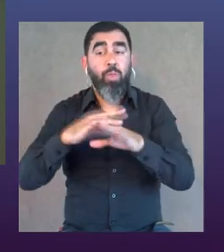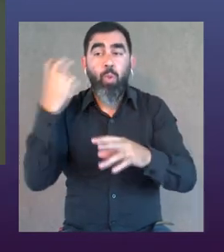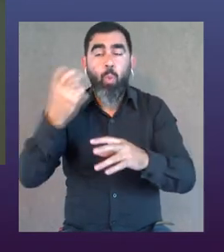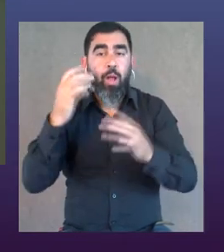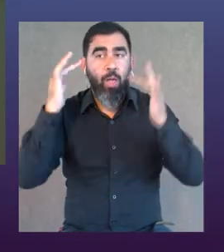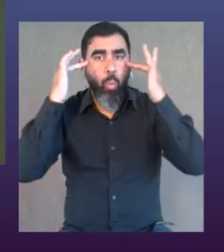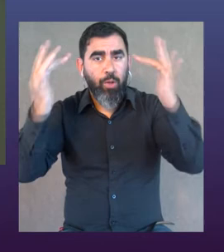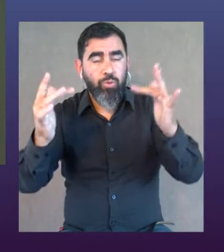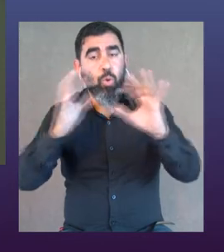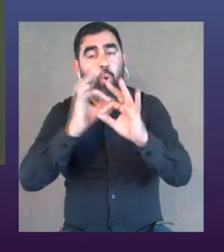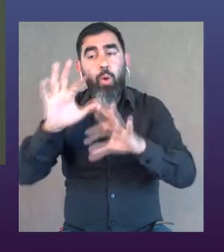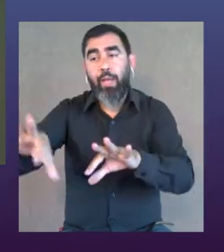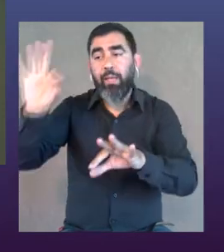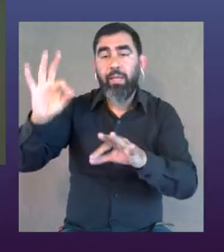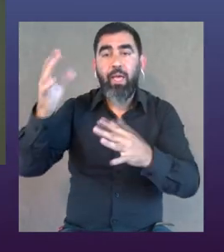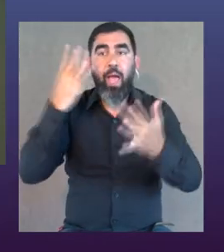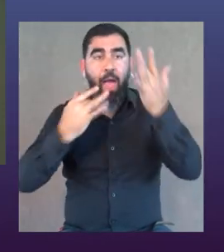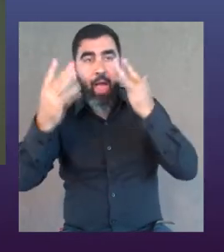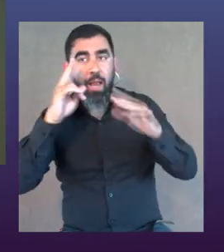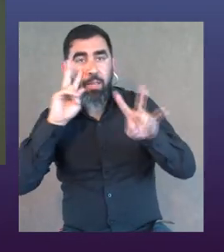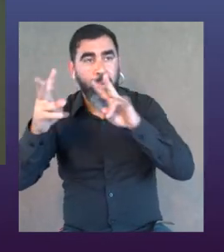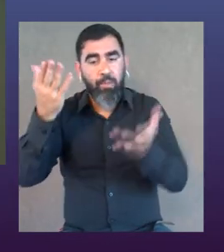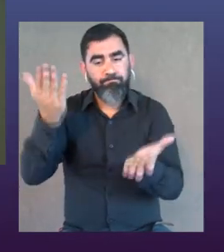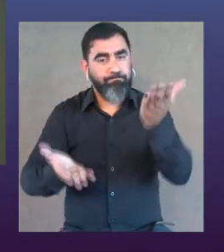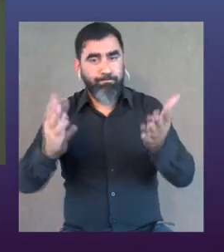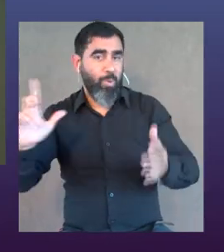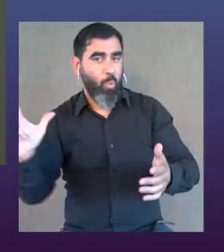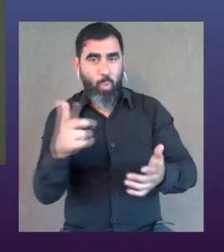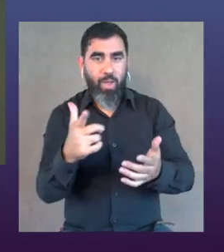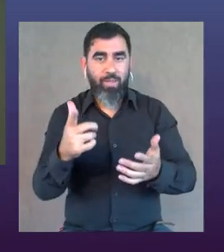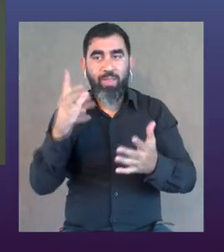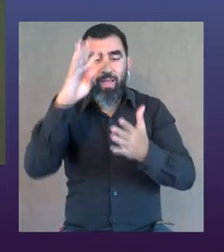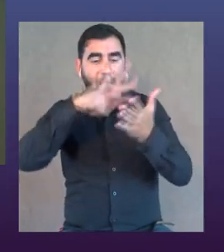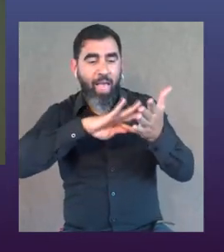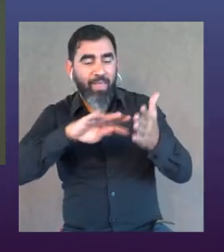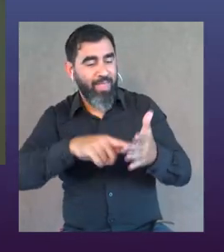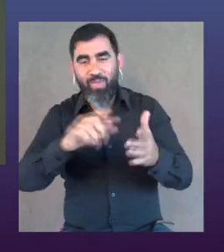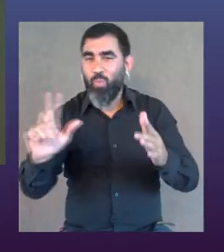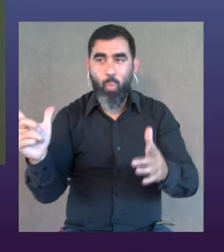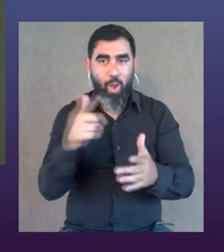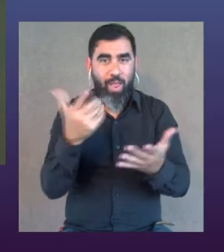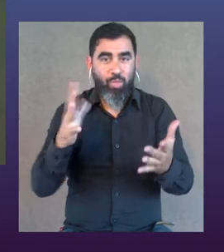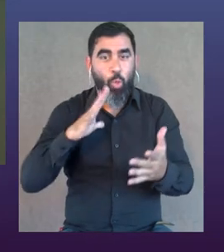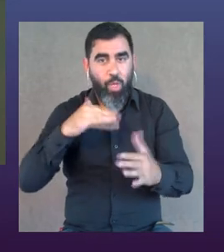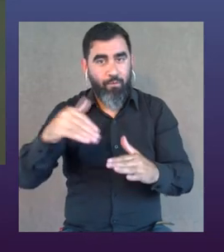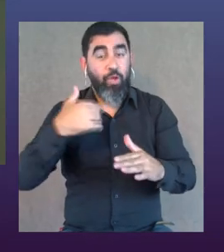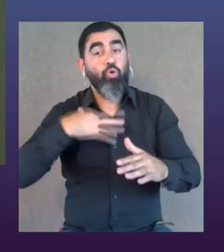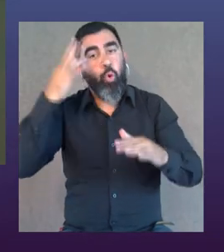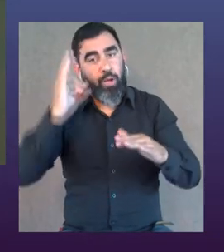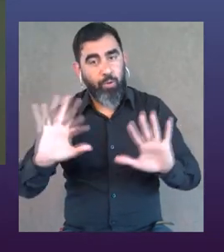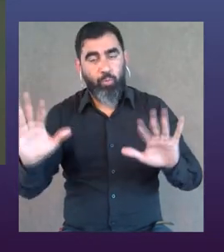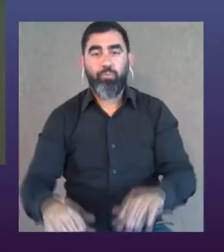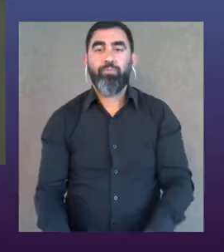variable a la hora de buscar un centro educativo, no es una variable a la hora de elegir un espectáculo frente a otro, no está todavía en agenda como debería estar,